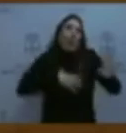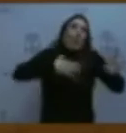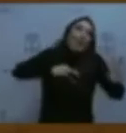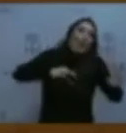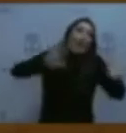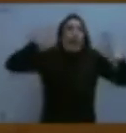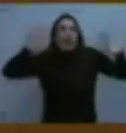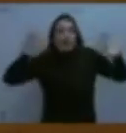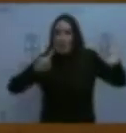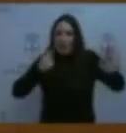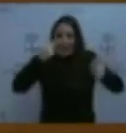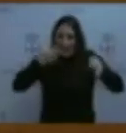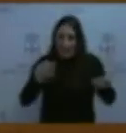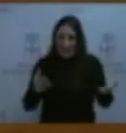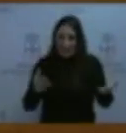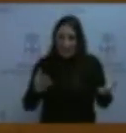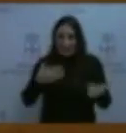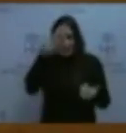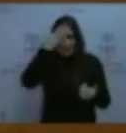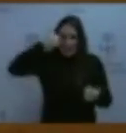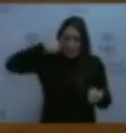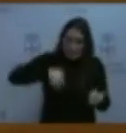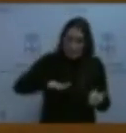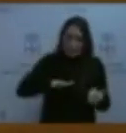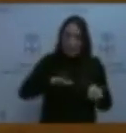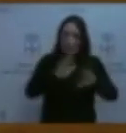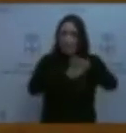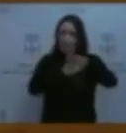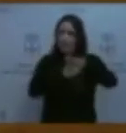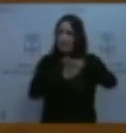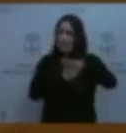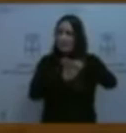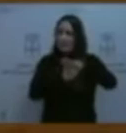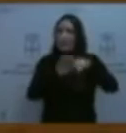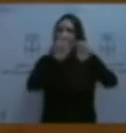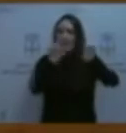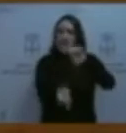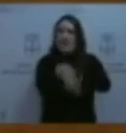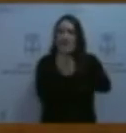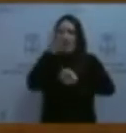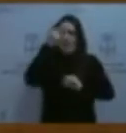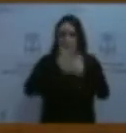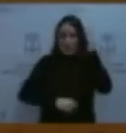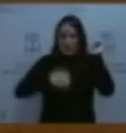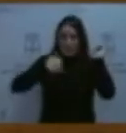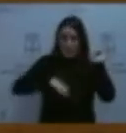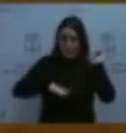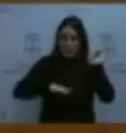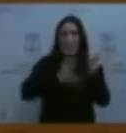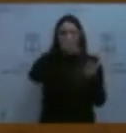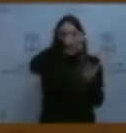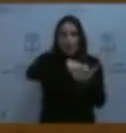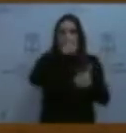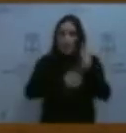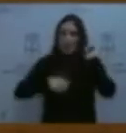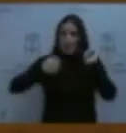hecho, no. La titularidad ya está montada. La titularidad, no, perdón. La empresa ya está multada. El centro está multado por haber